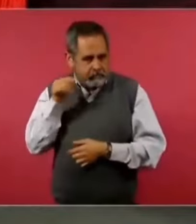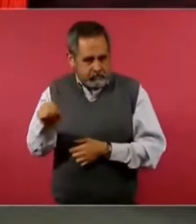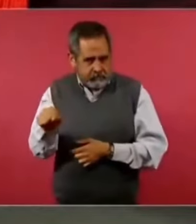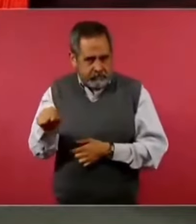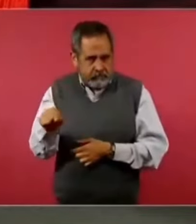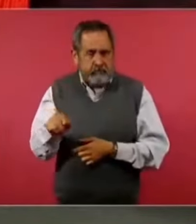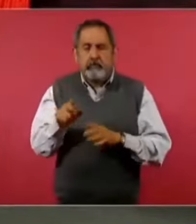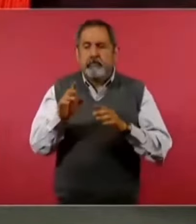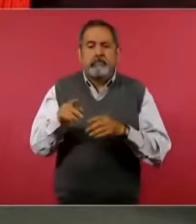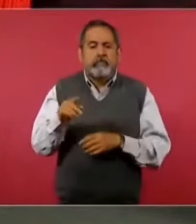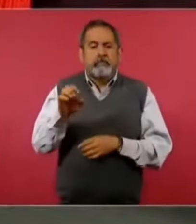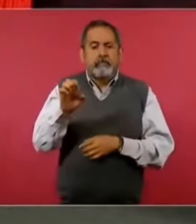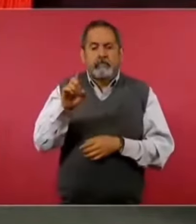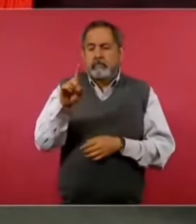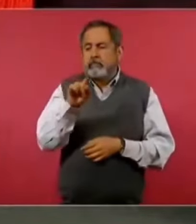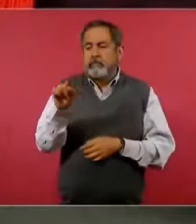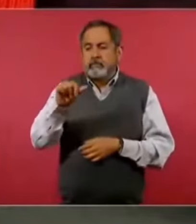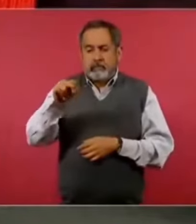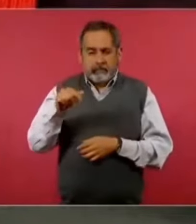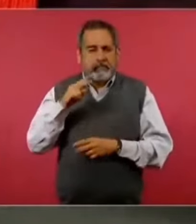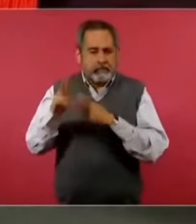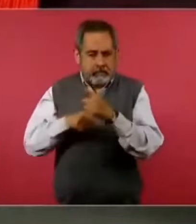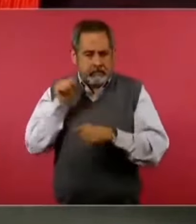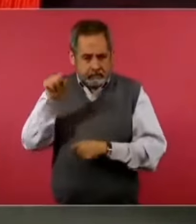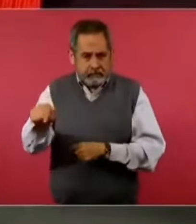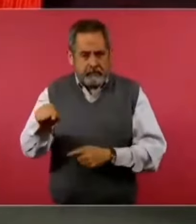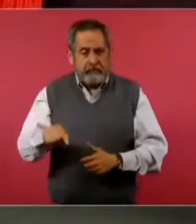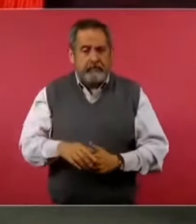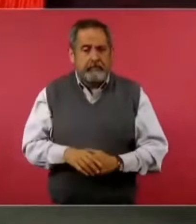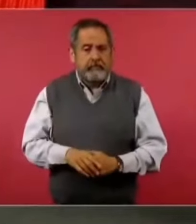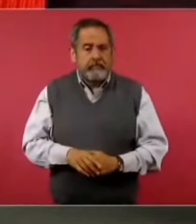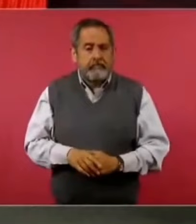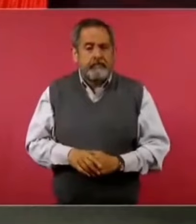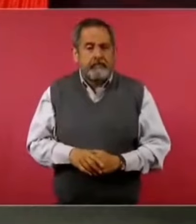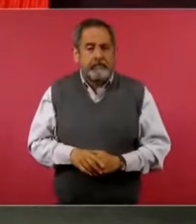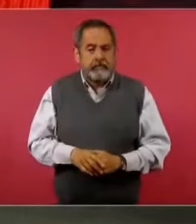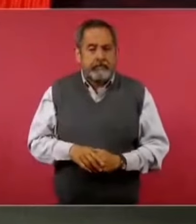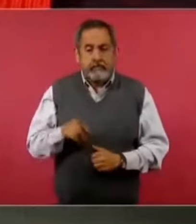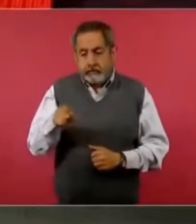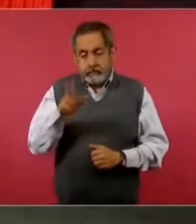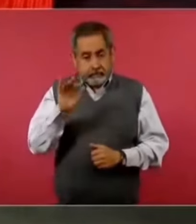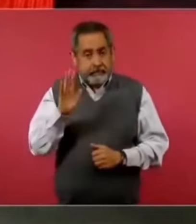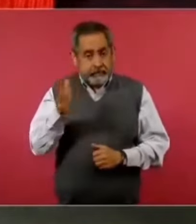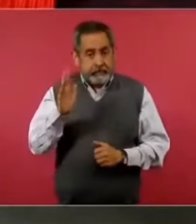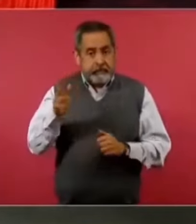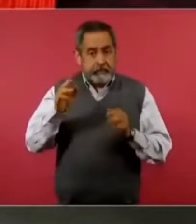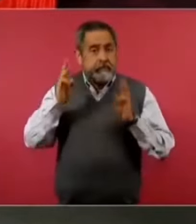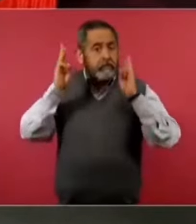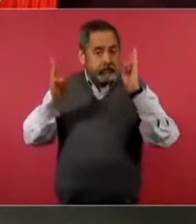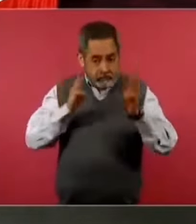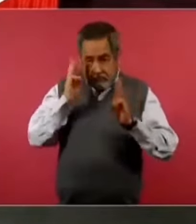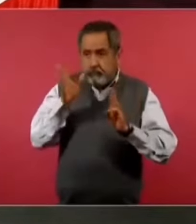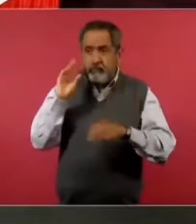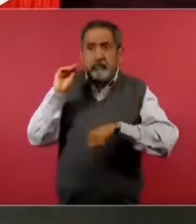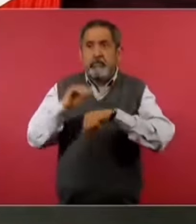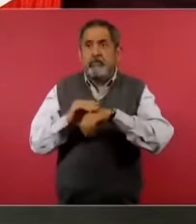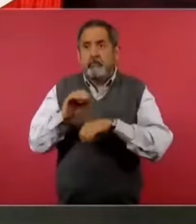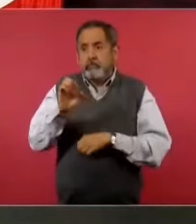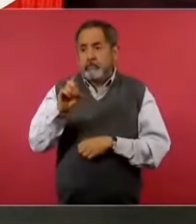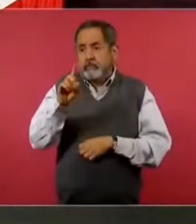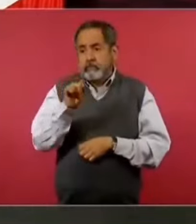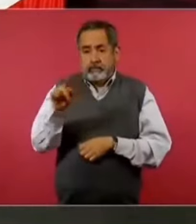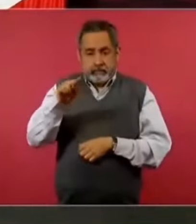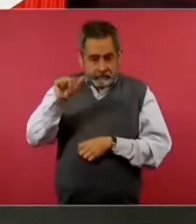Vamos a ir a Esna, porque ya está el museo de Esna. Está